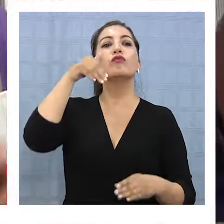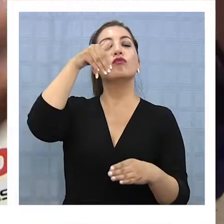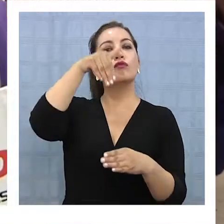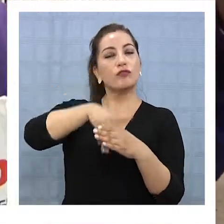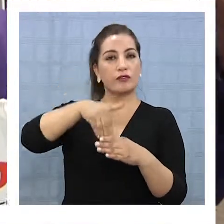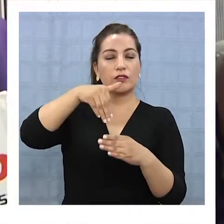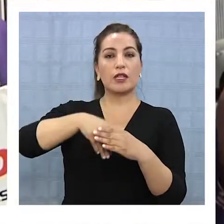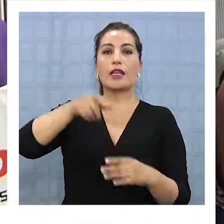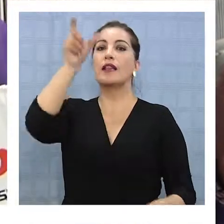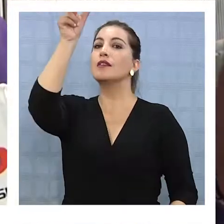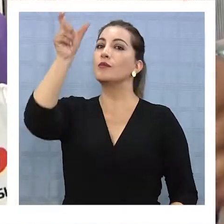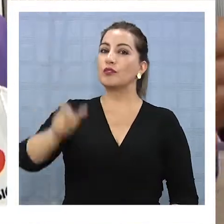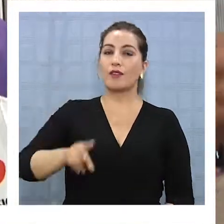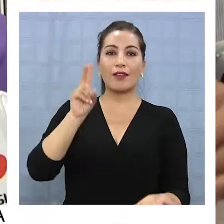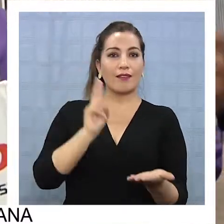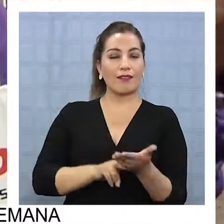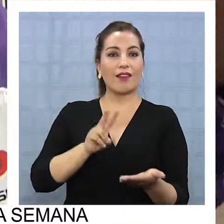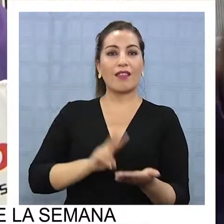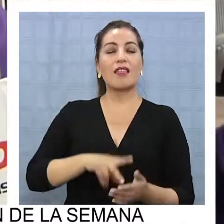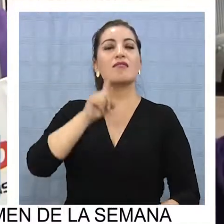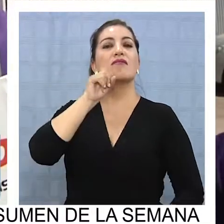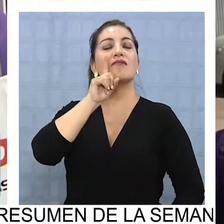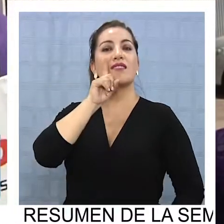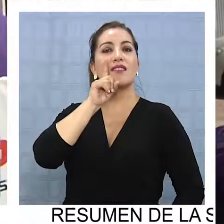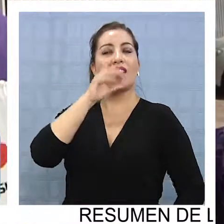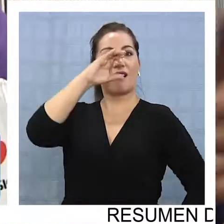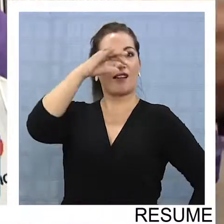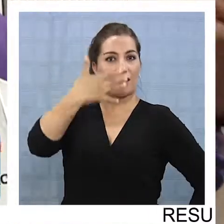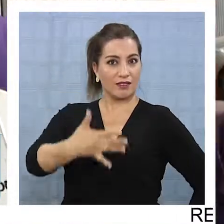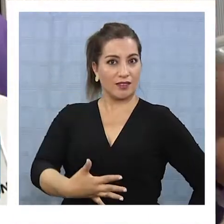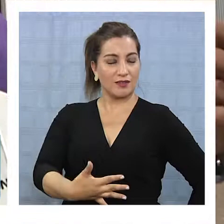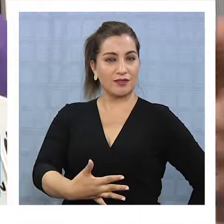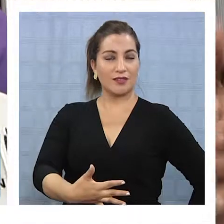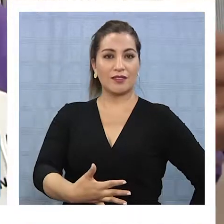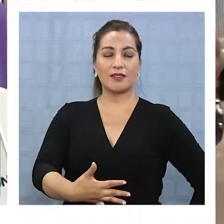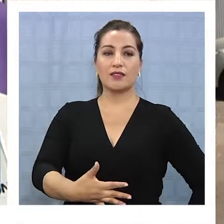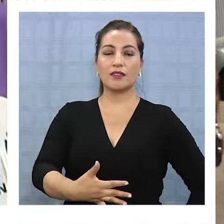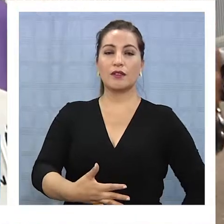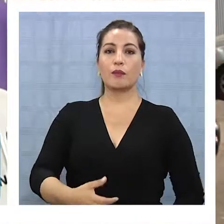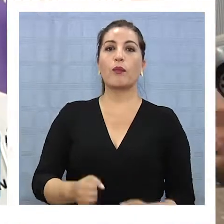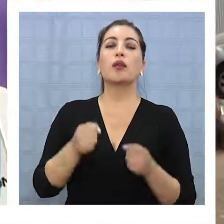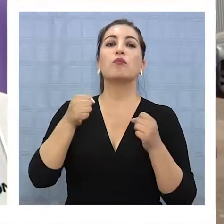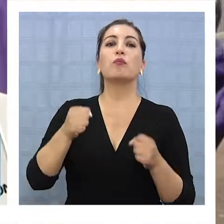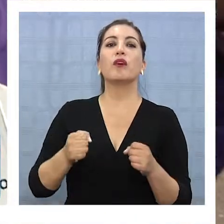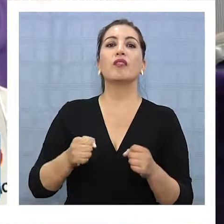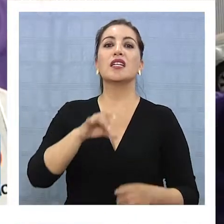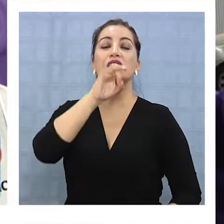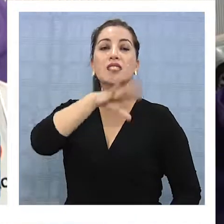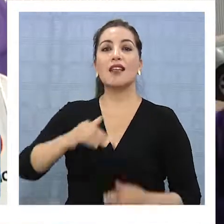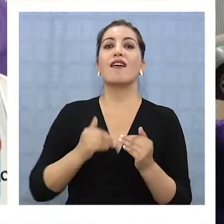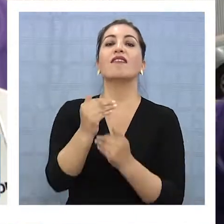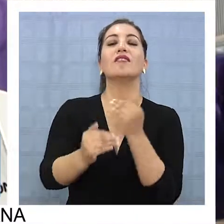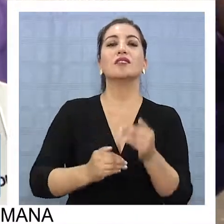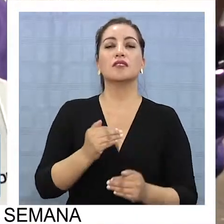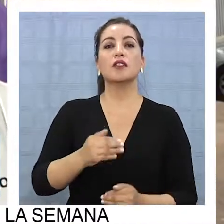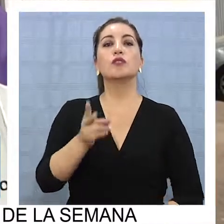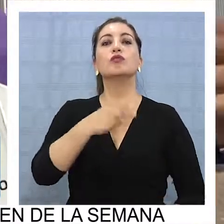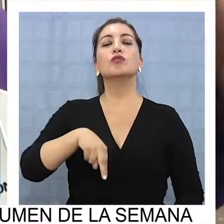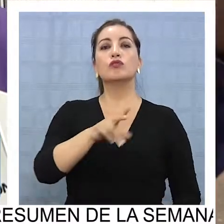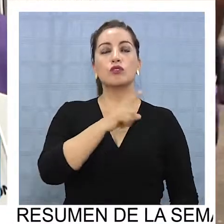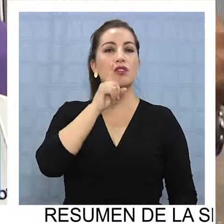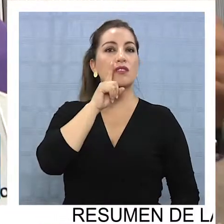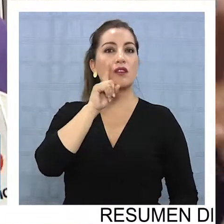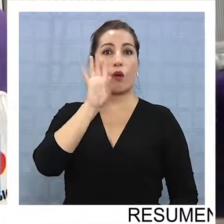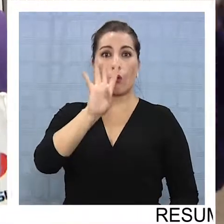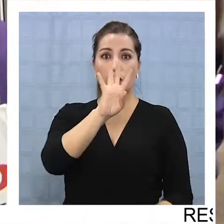persona que realmente tiene las condiciones, tiene las condiciones para poder tirar este país adelante. Nosotros hemos tenido